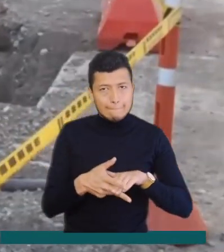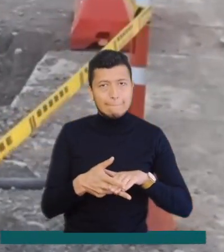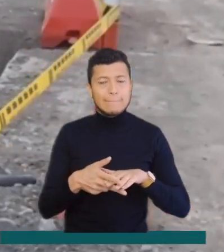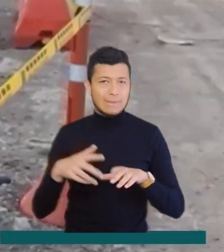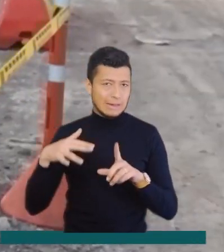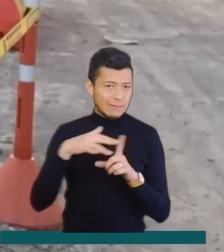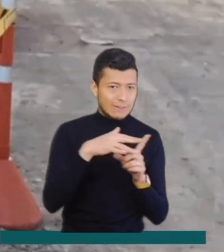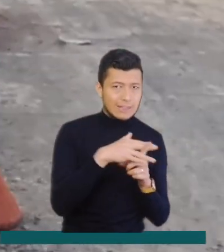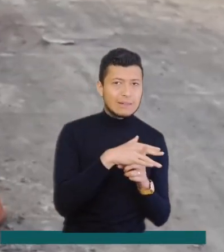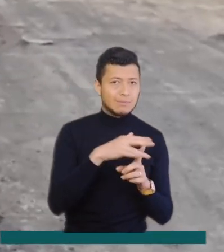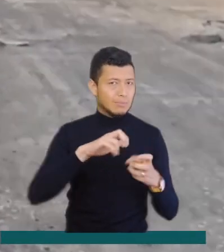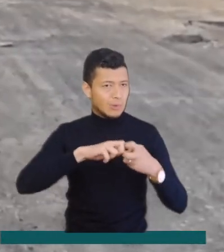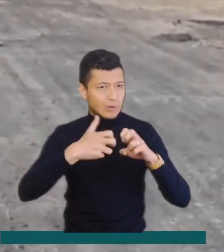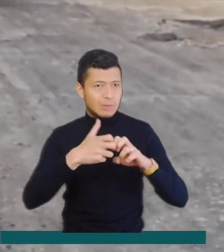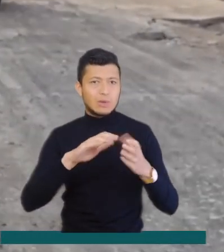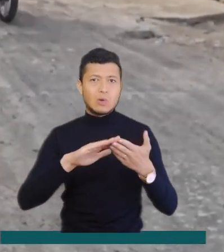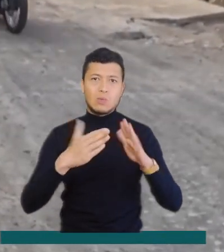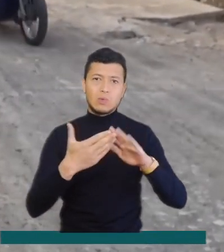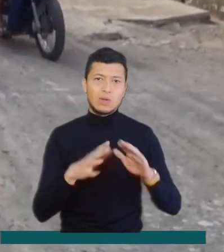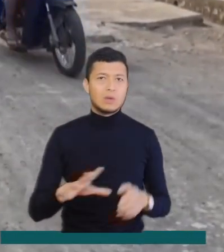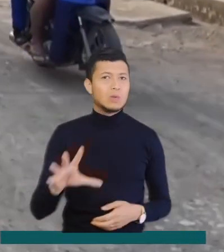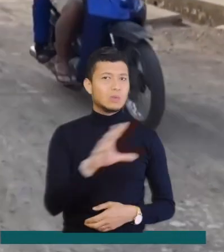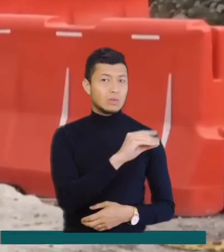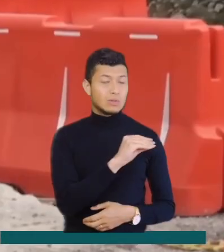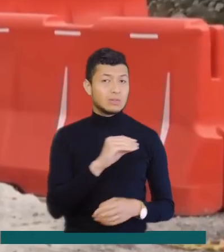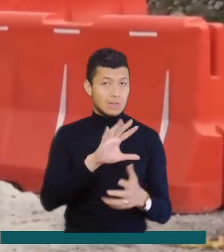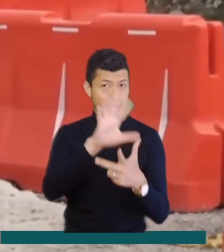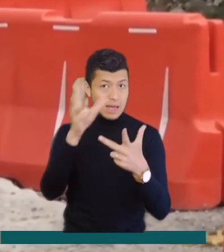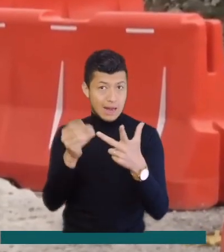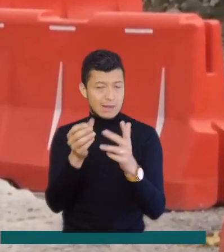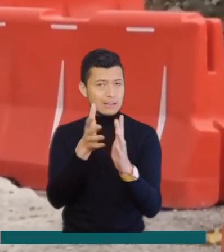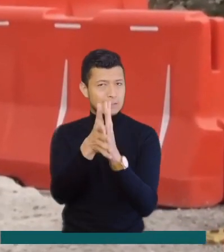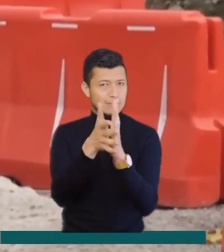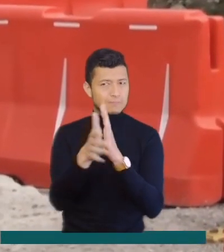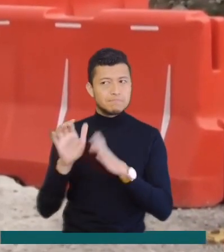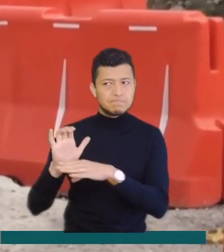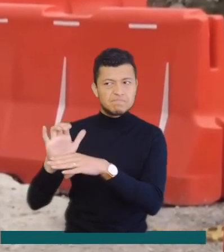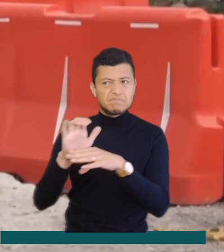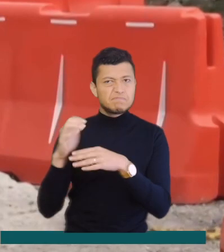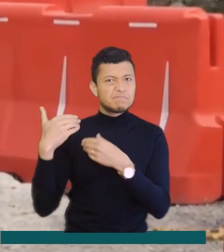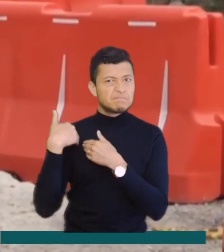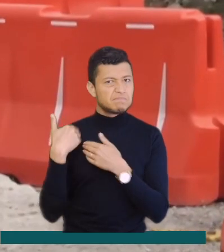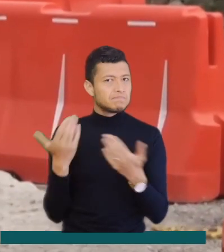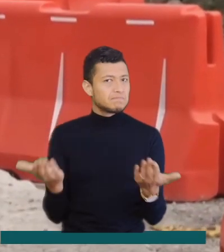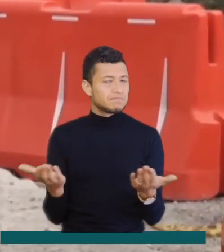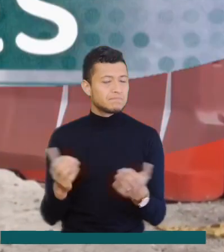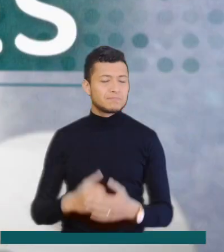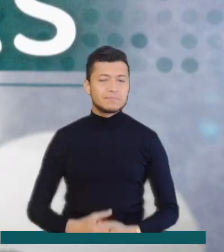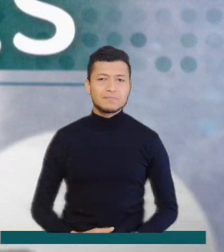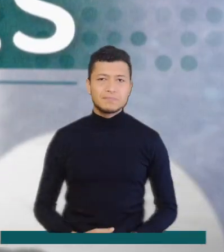generando inconvenientes y denuncias de la comunidad. En Enlace 13 hablan las entidades encargadas.